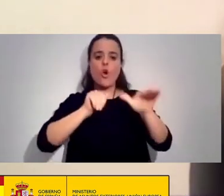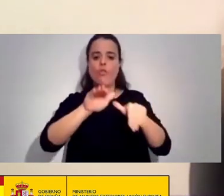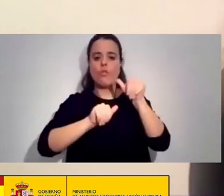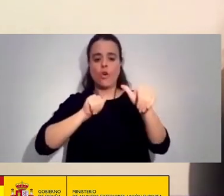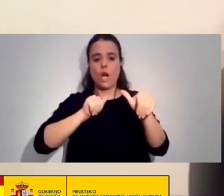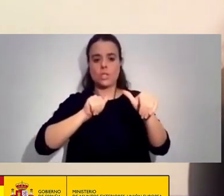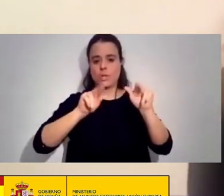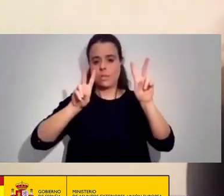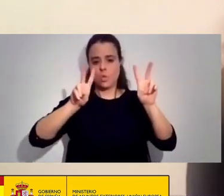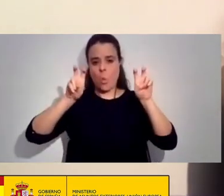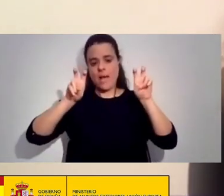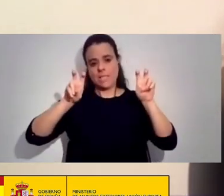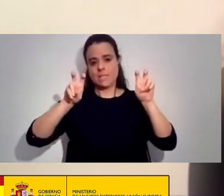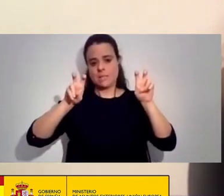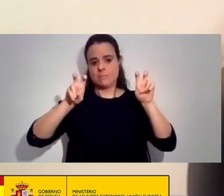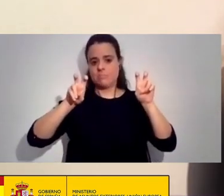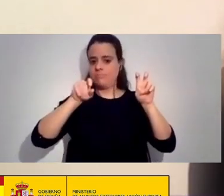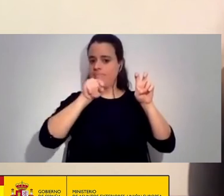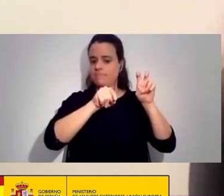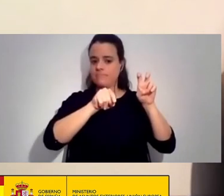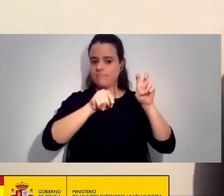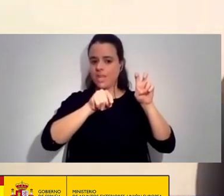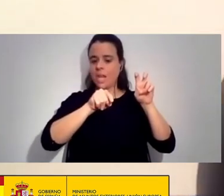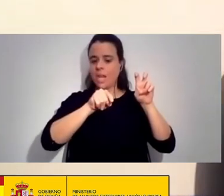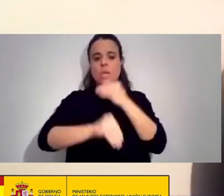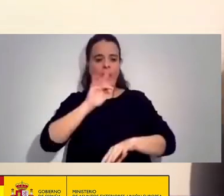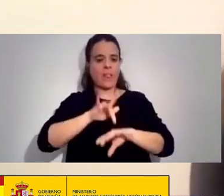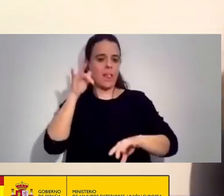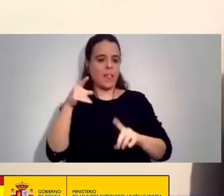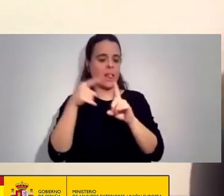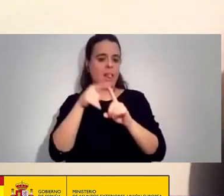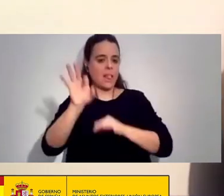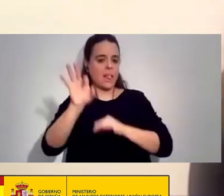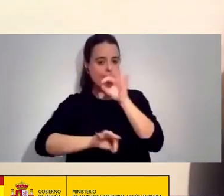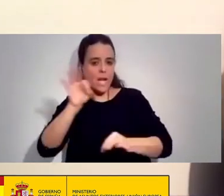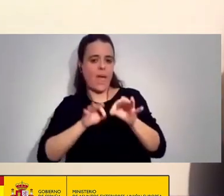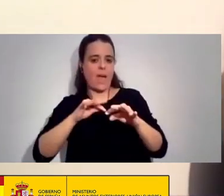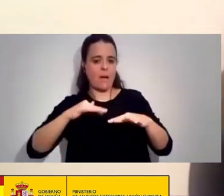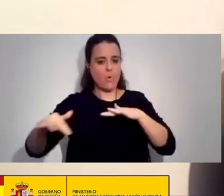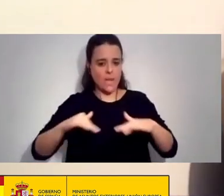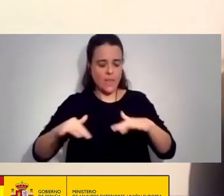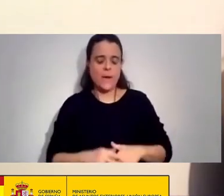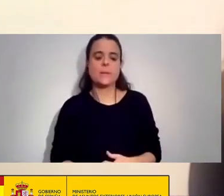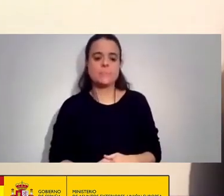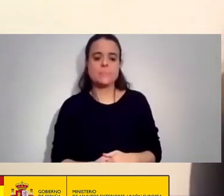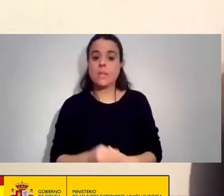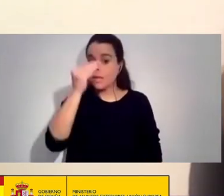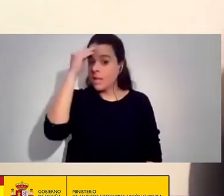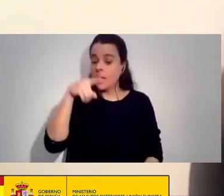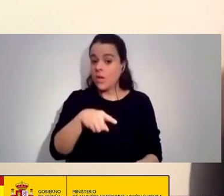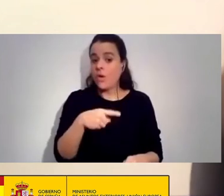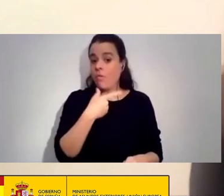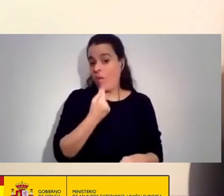Masivas Que Utilizan Lo Digital Para Movilizarse Y Para Organizarse No Va a Ser Una Tarea Fácil